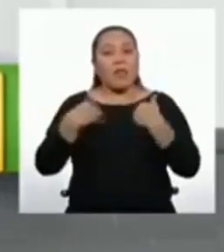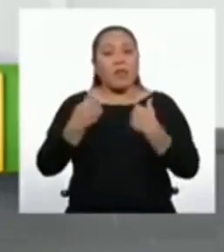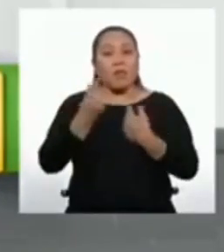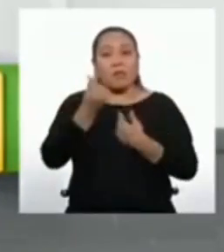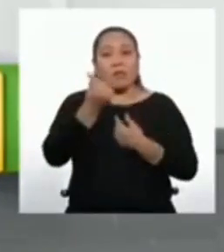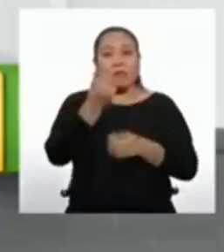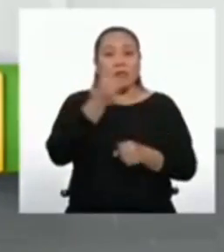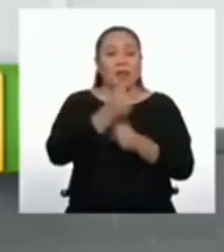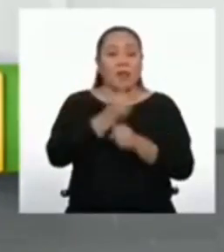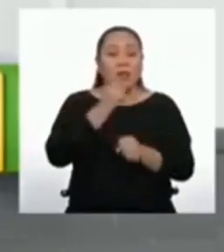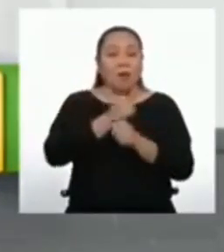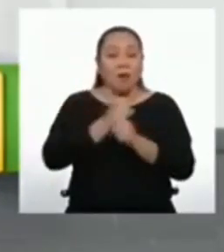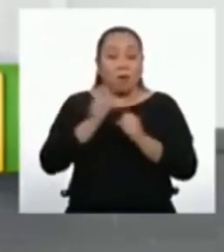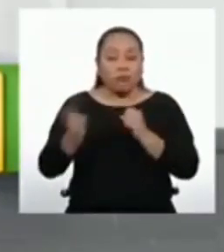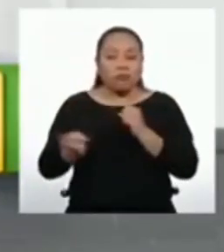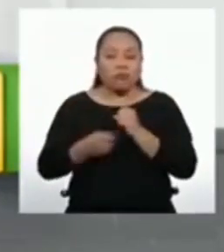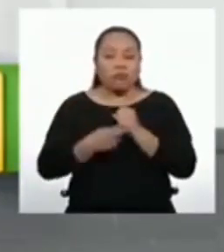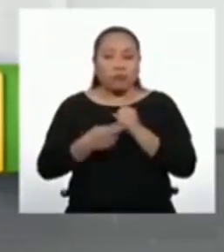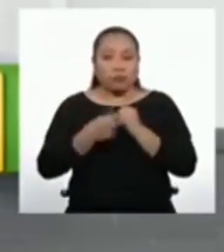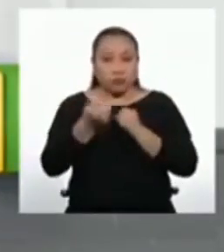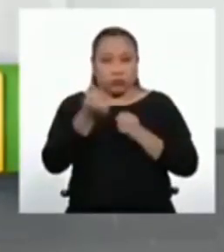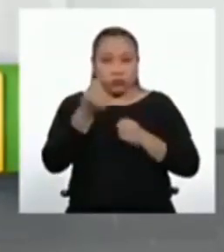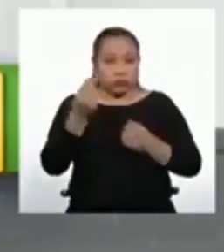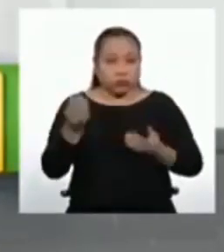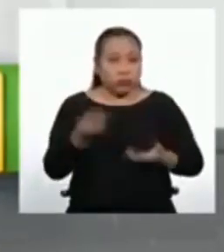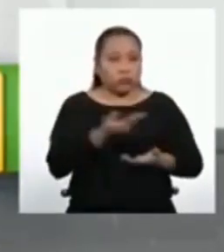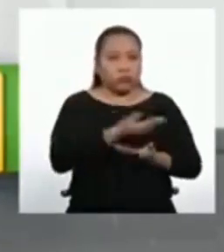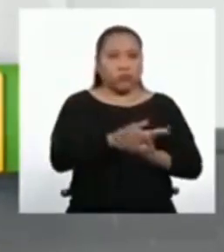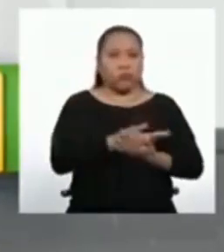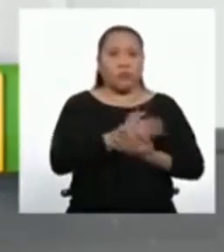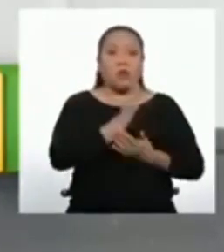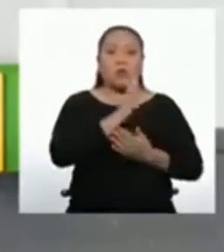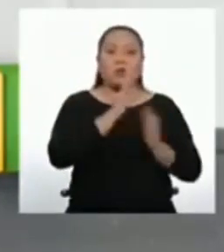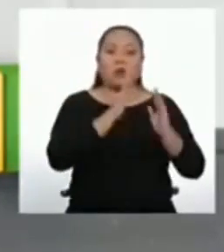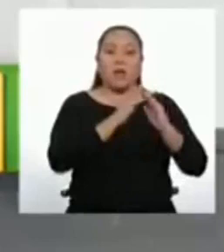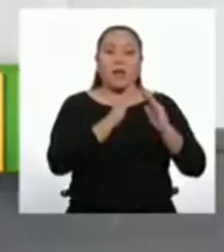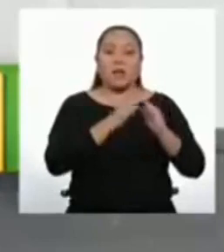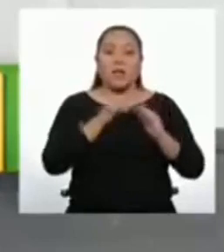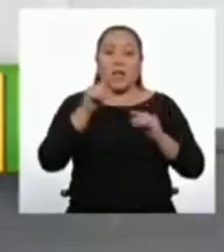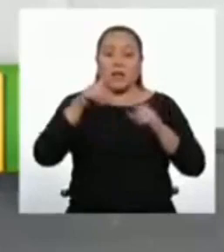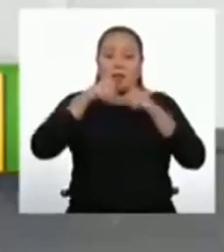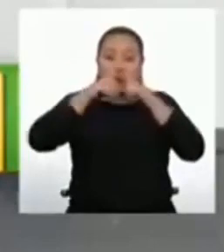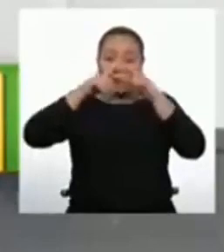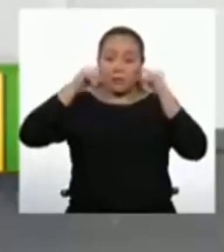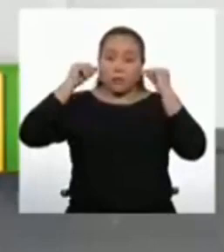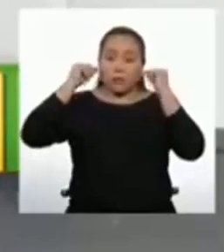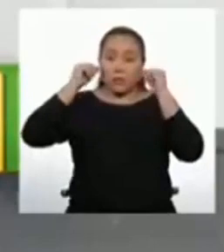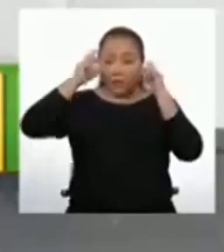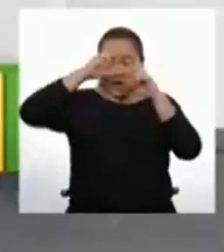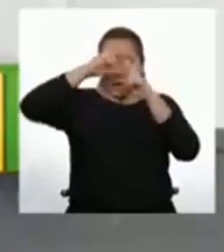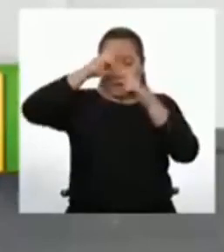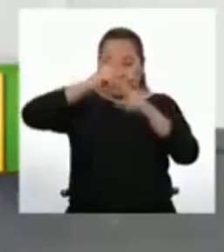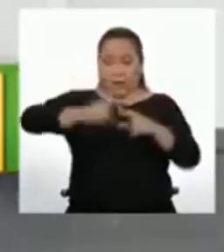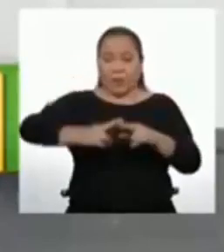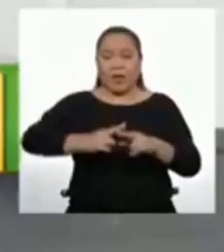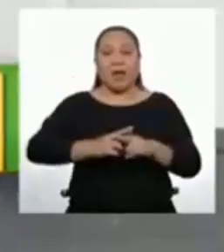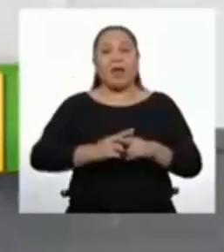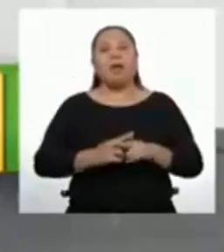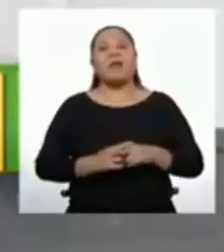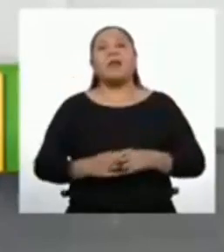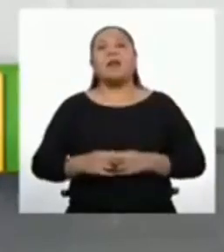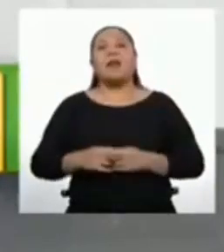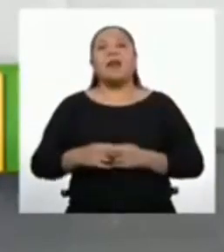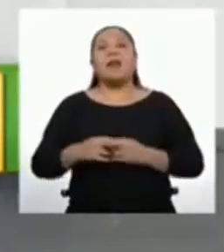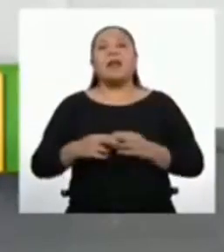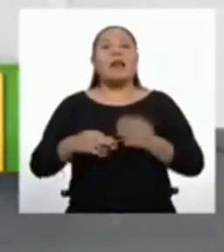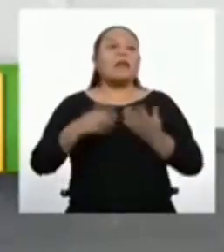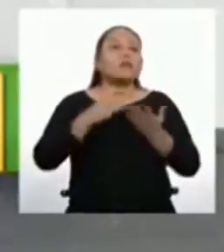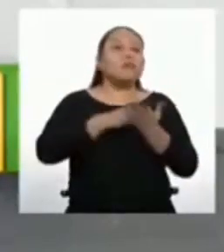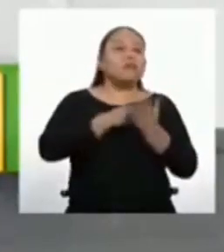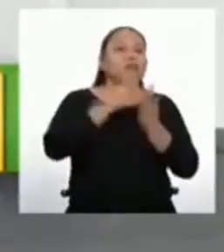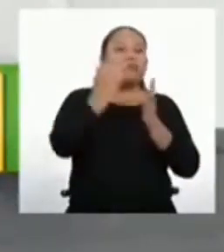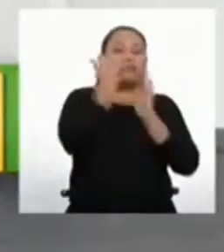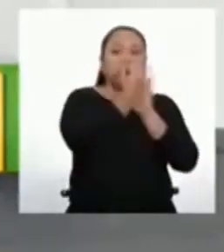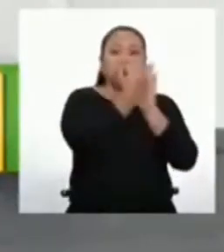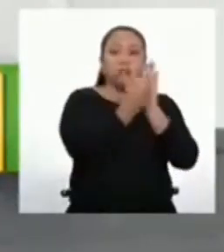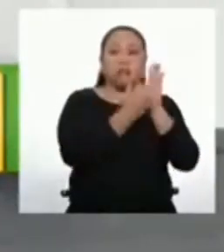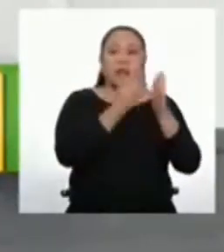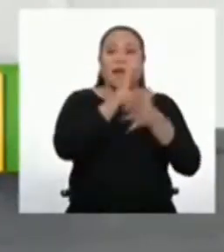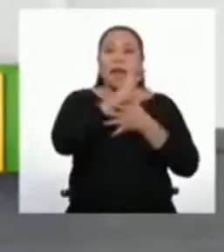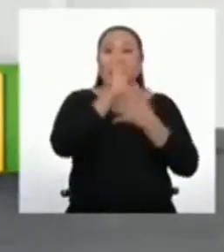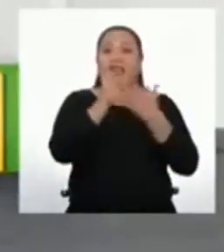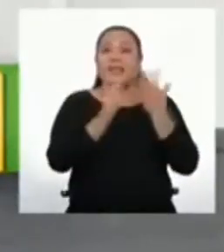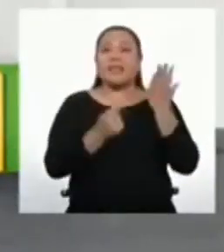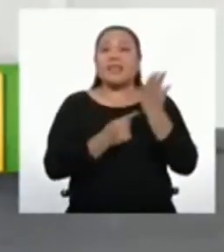sus hogares. Estas mascarillas, por supuesto, deben cumplir con la especificación técnica para mascarillas faciales textiles